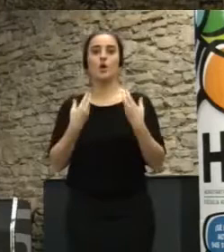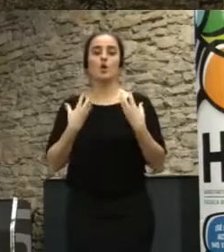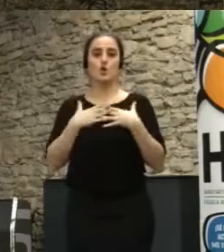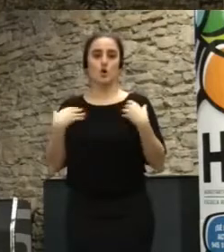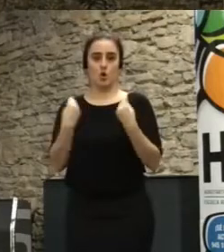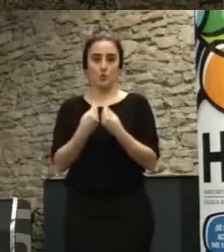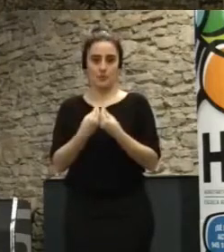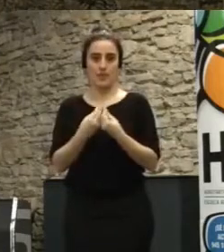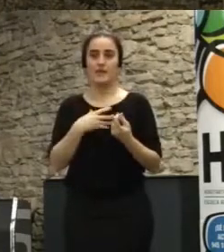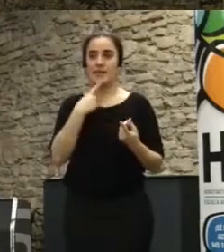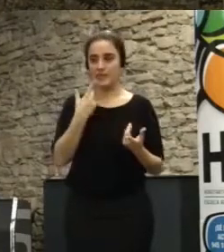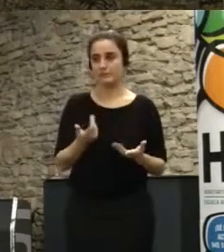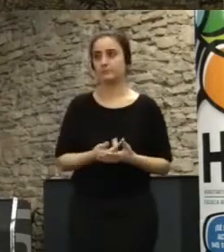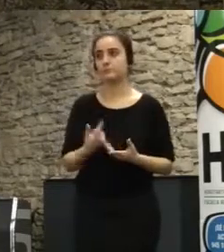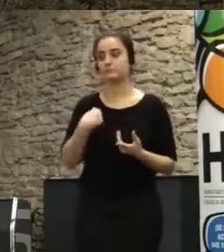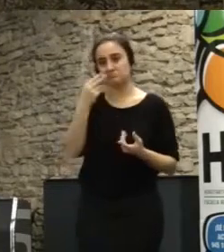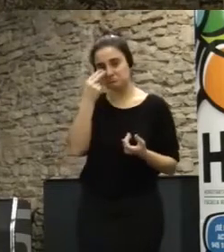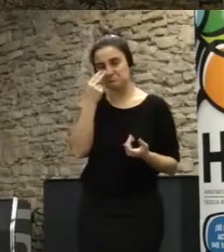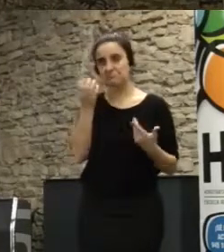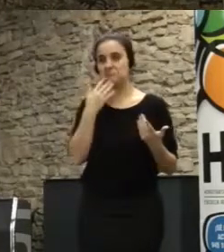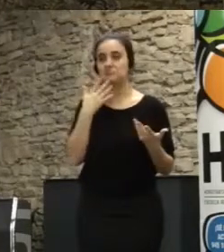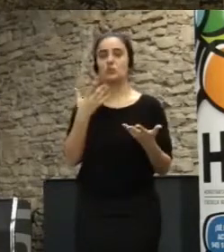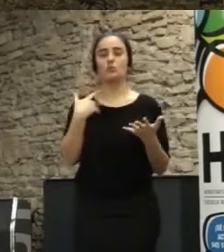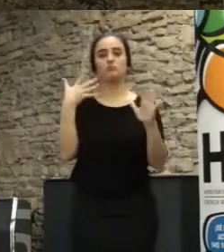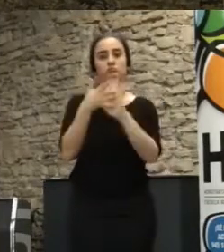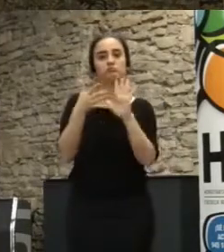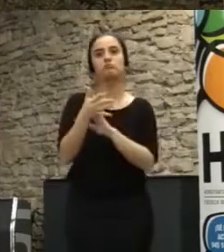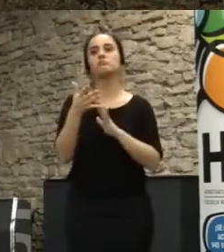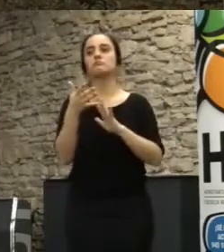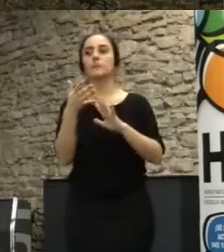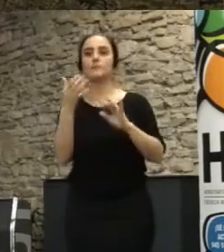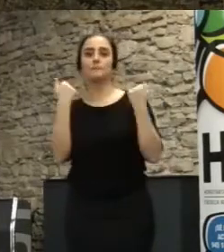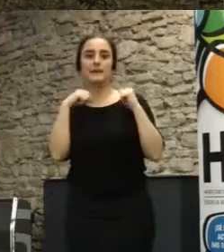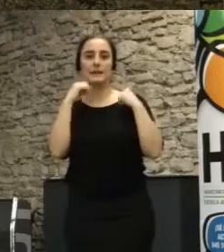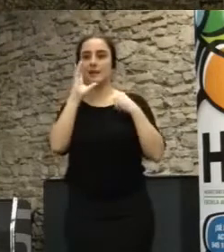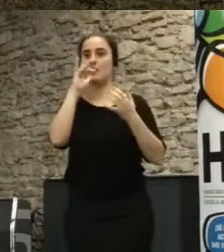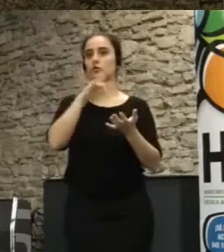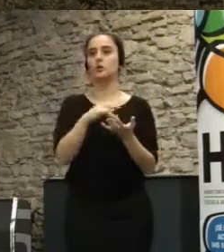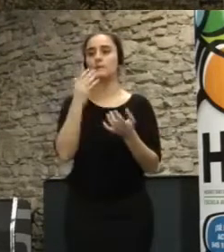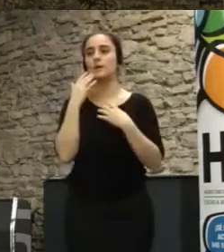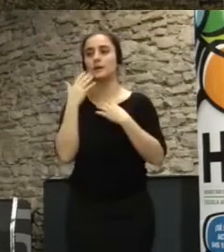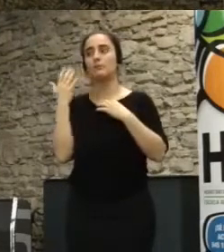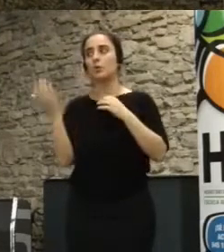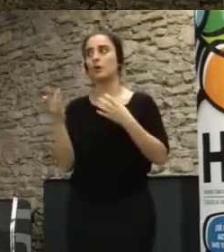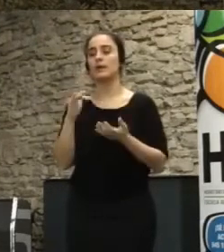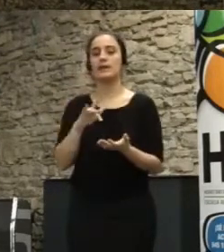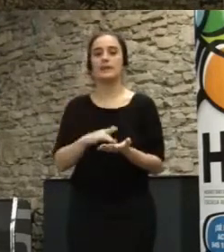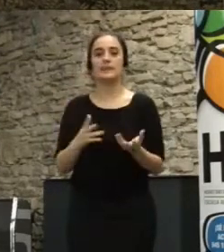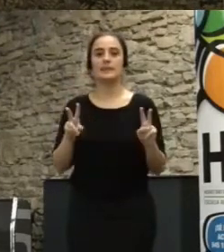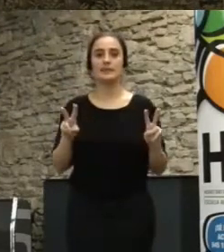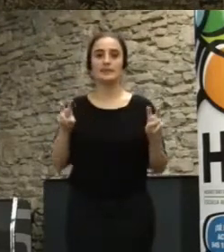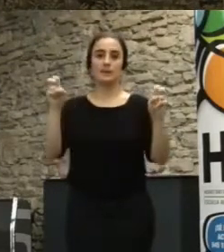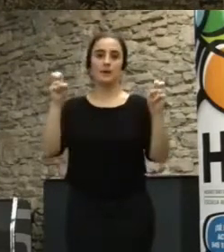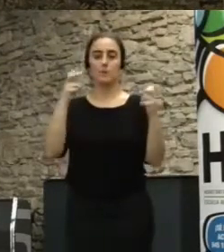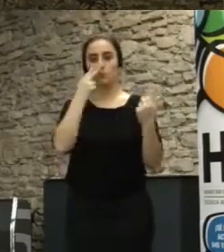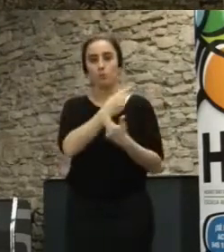interesante estas narrativas y prácticas que se están que se están dando en cuanto a lo público